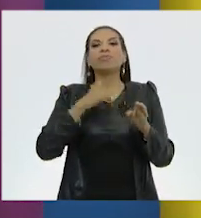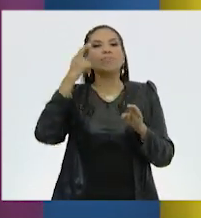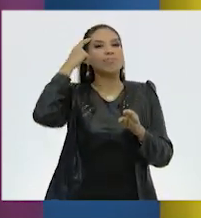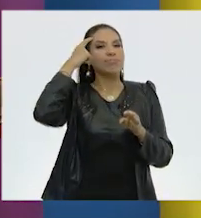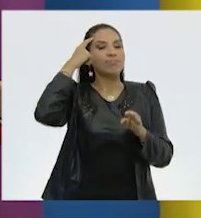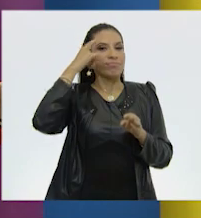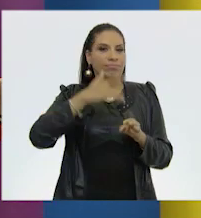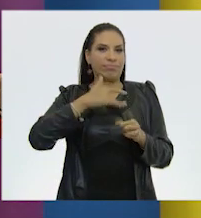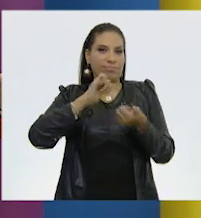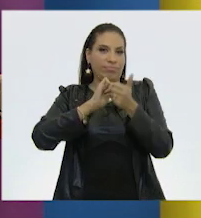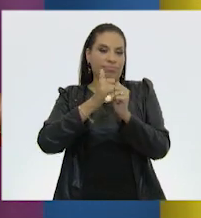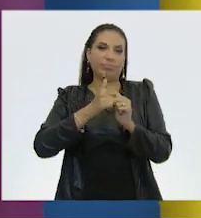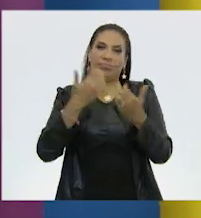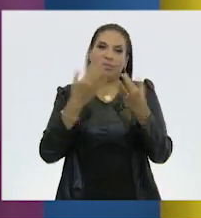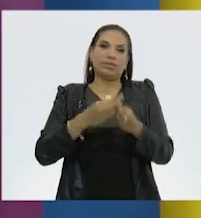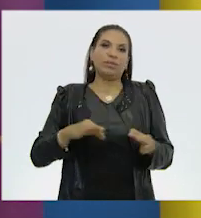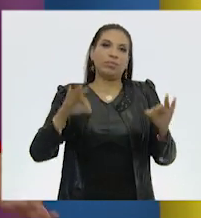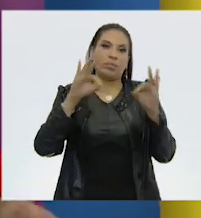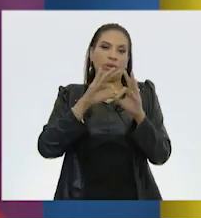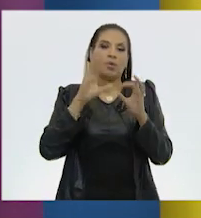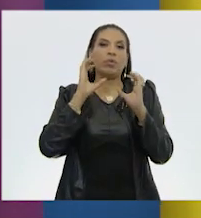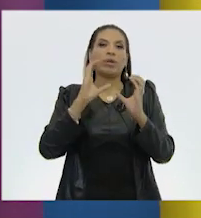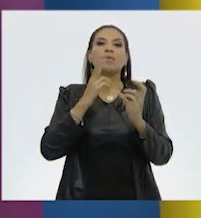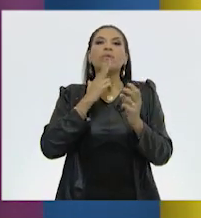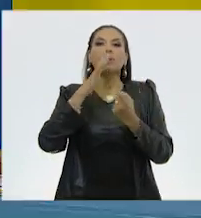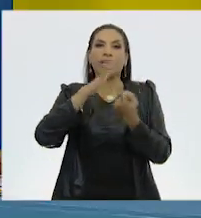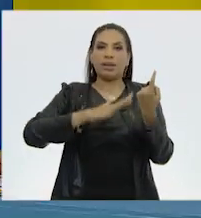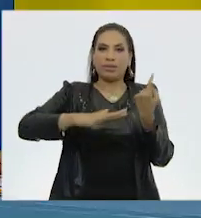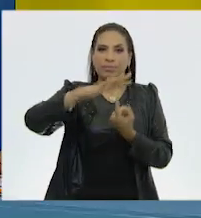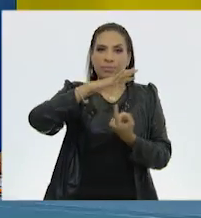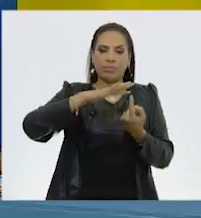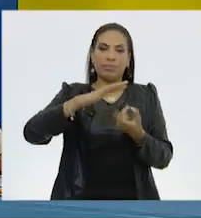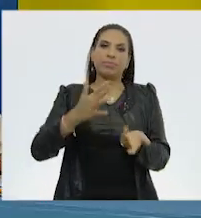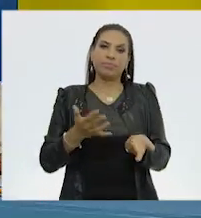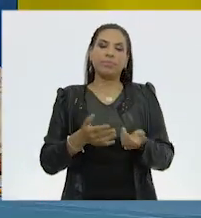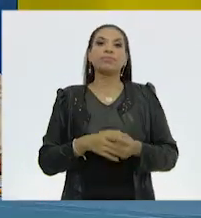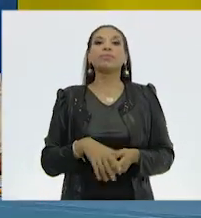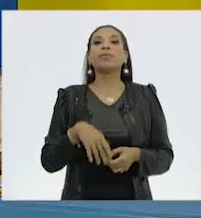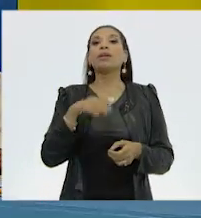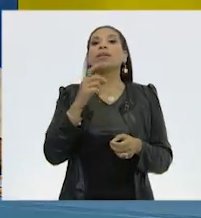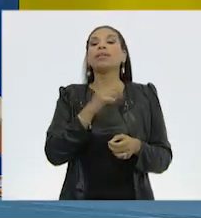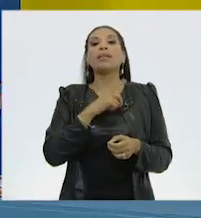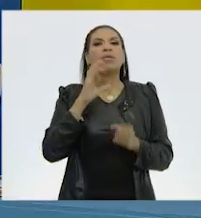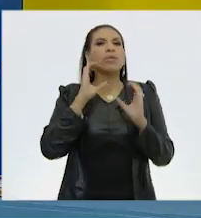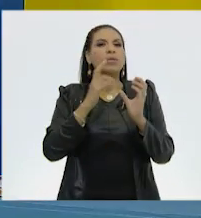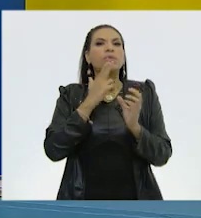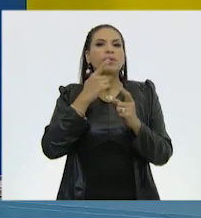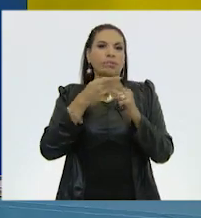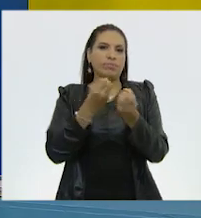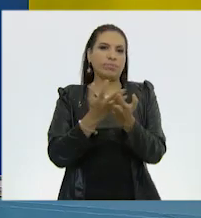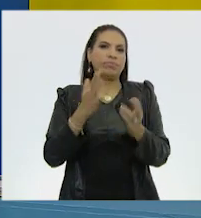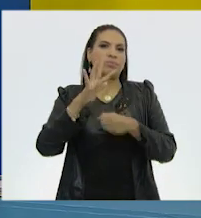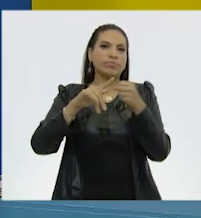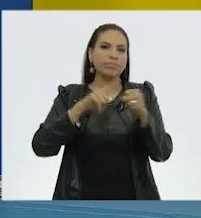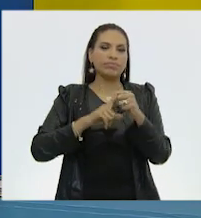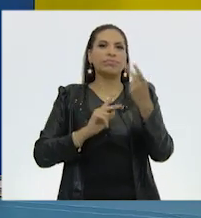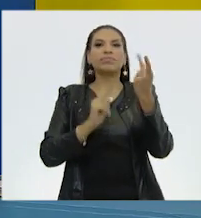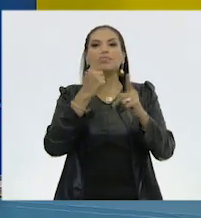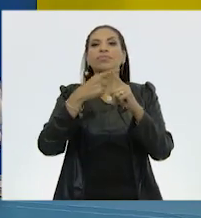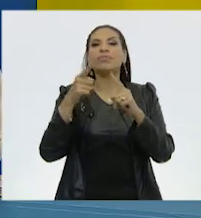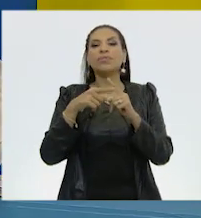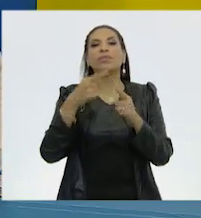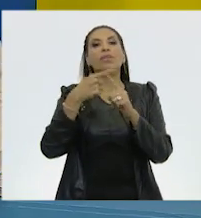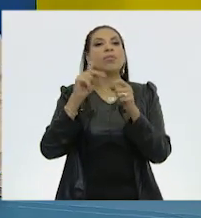conciencia sobre la importancia de conservar el medio ambiente. Es correcto, Ale. Y pues debemos conservar la biodiversidad, sobre todo